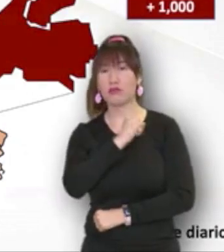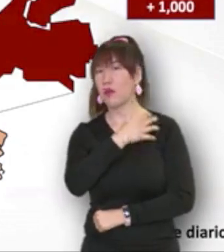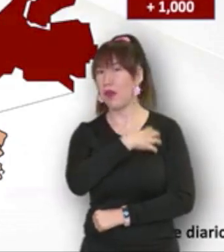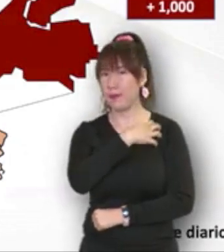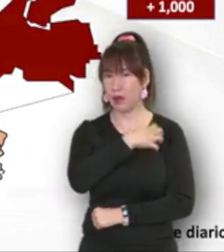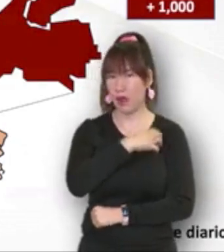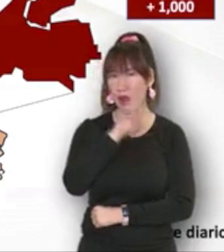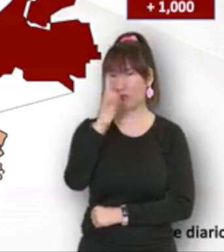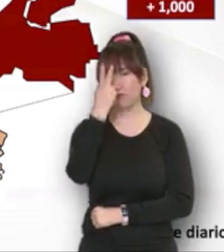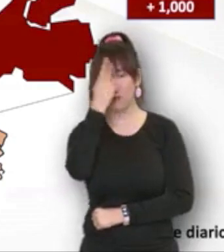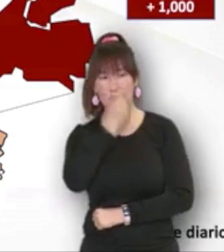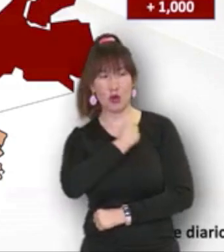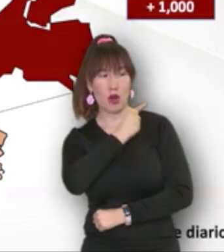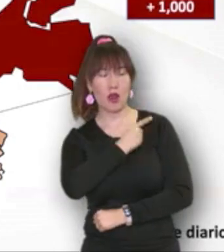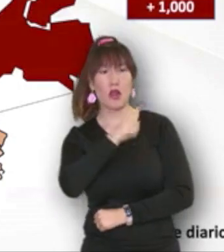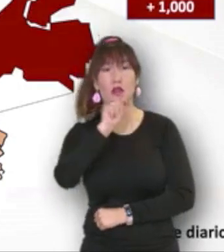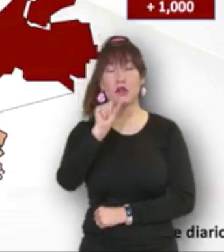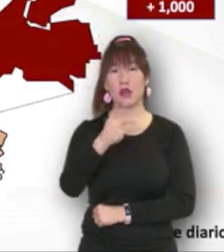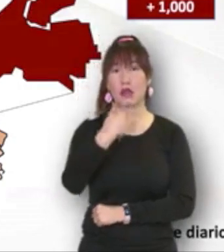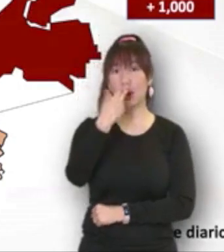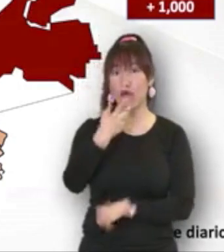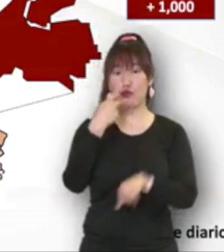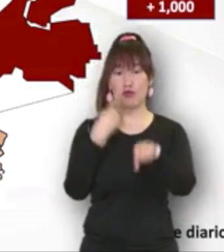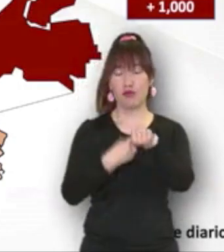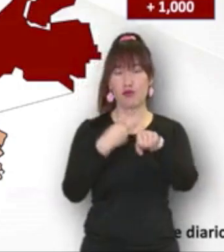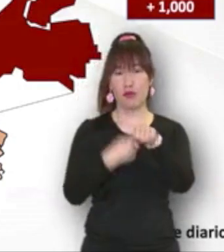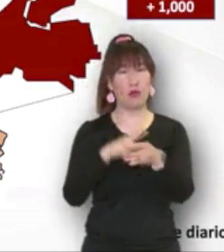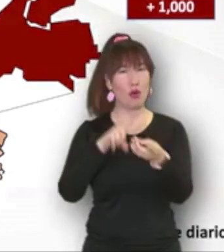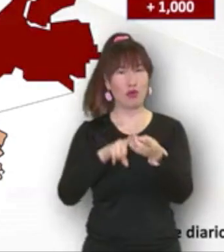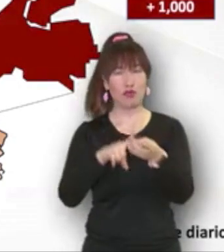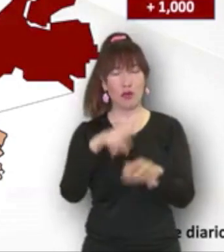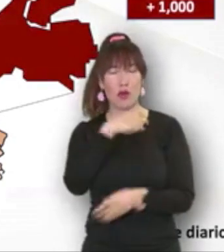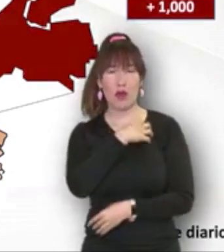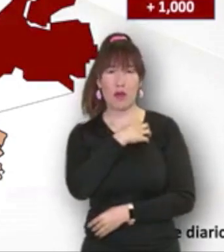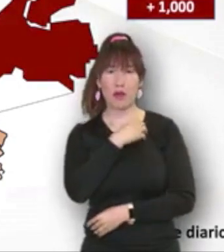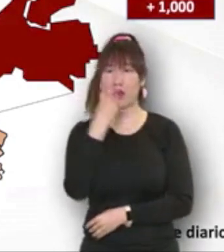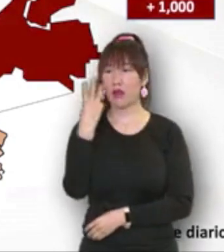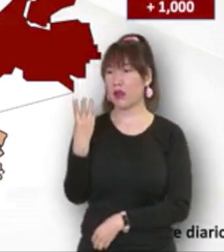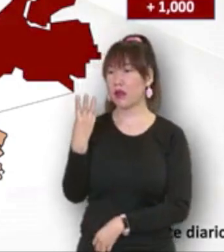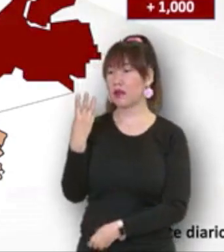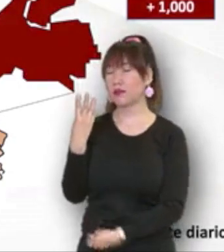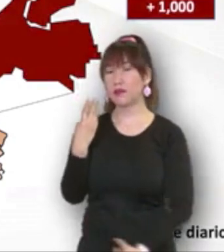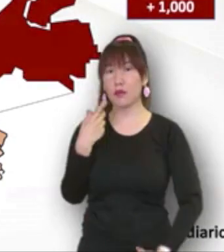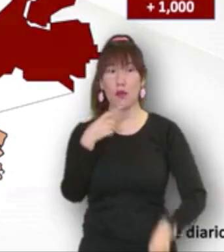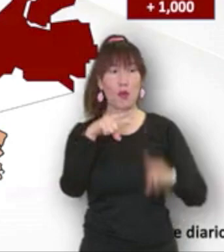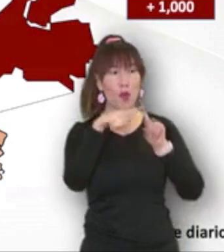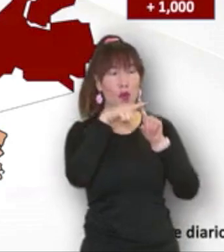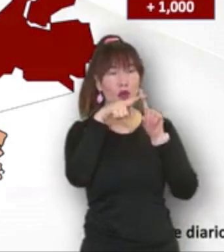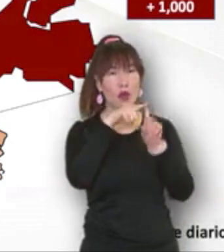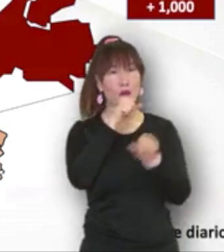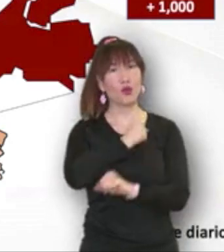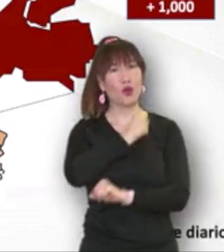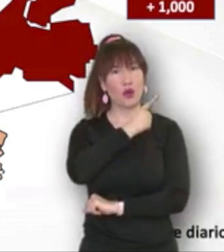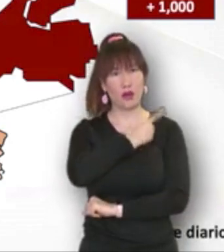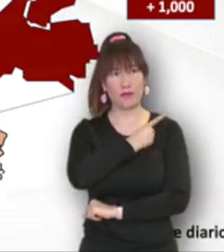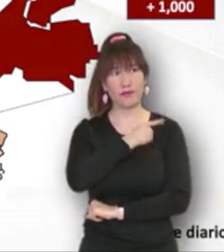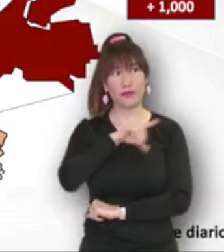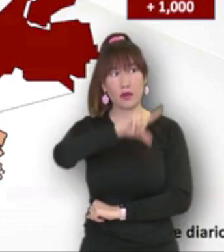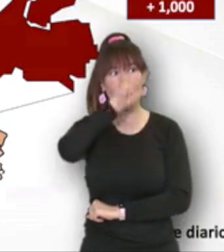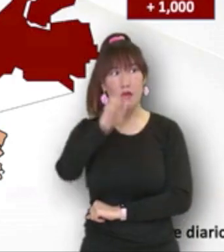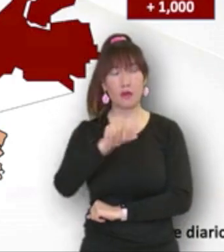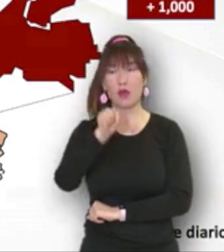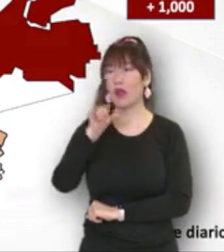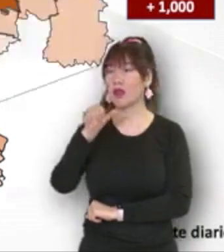y Soledad. Tenemos 78 casos en San Luis Potosí y tres casos en el municipio de Soledad, mientras que en la zona del